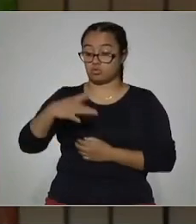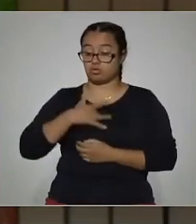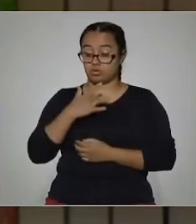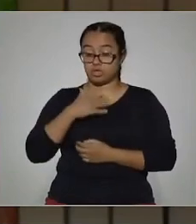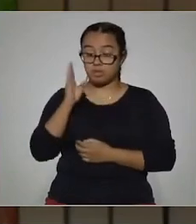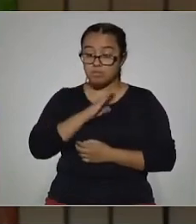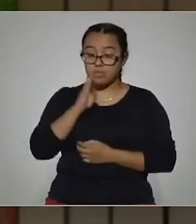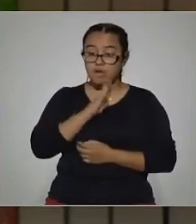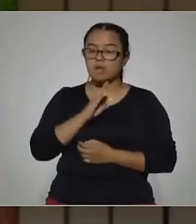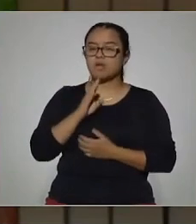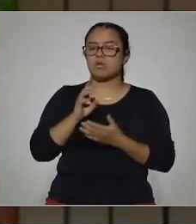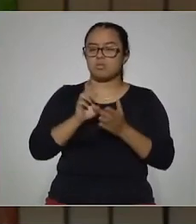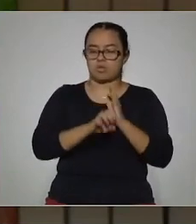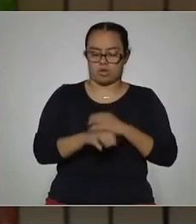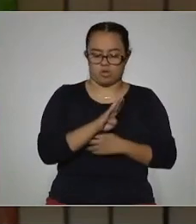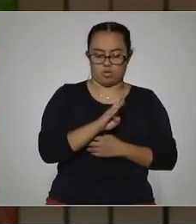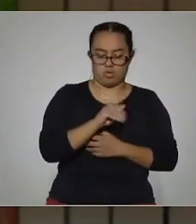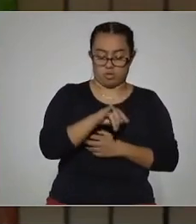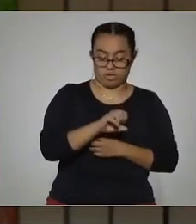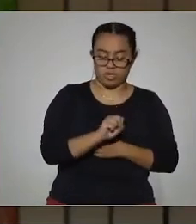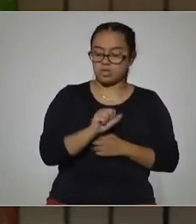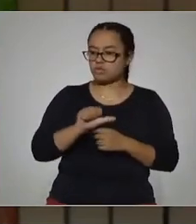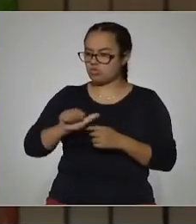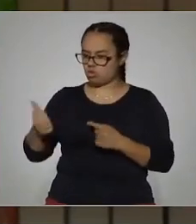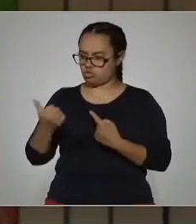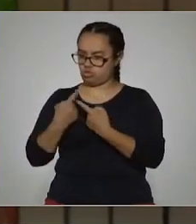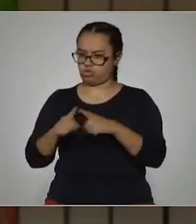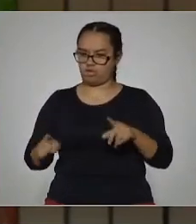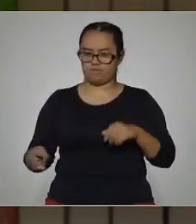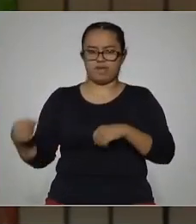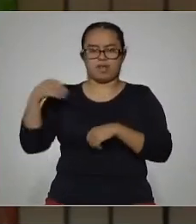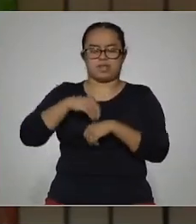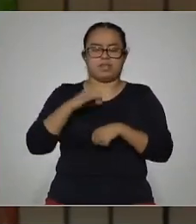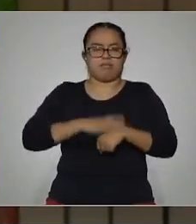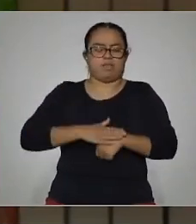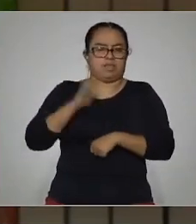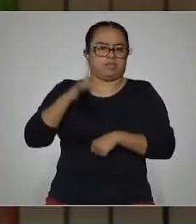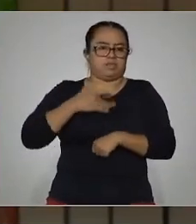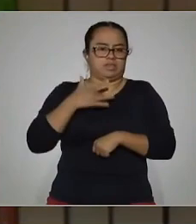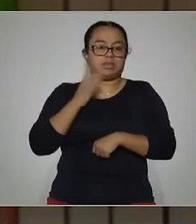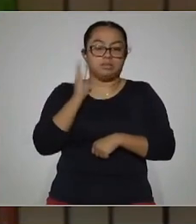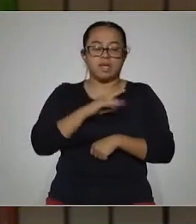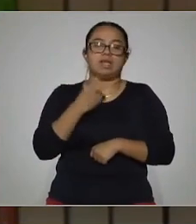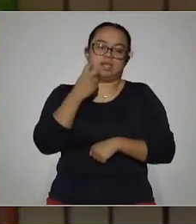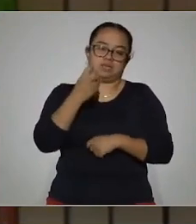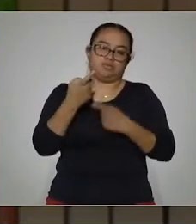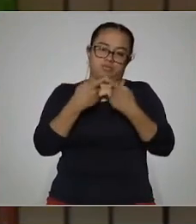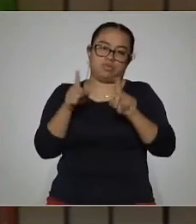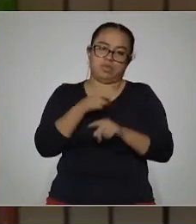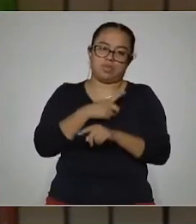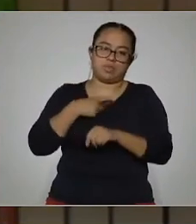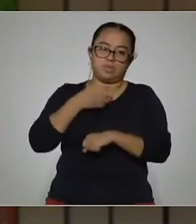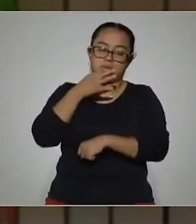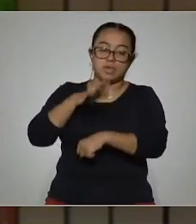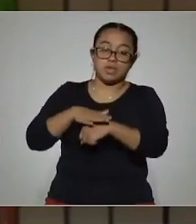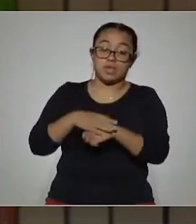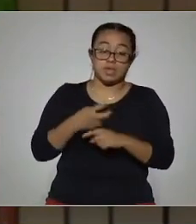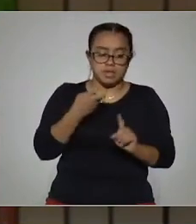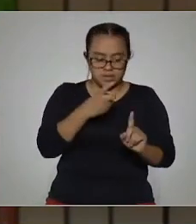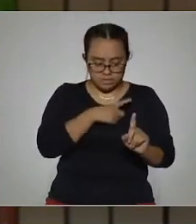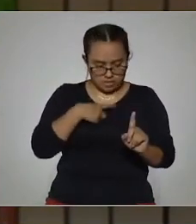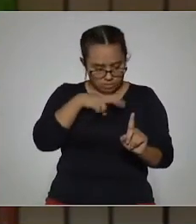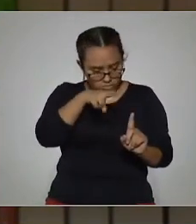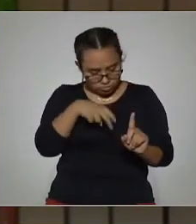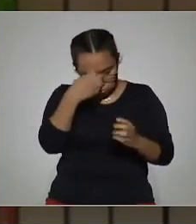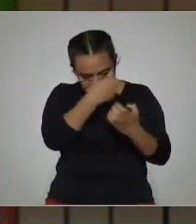llamar inherente a la propia práctica médica. No precisamente al medicamento homeopático. Entonces es importante evaluar al paciente